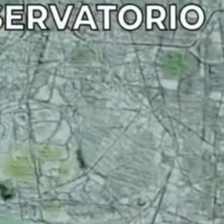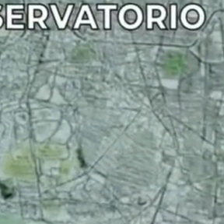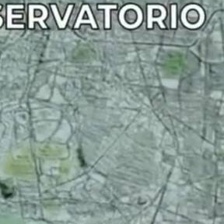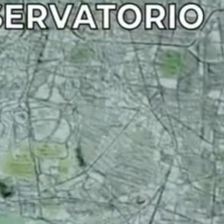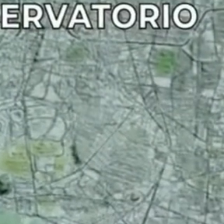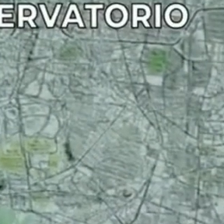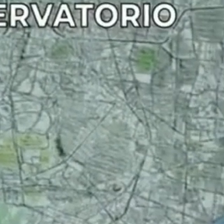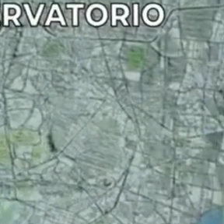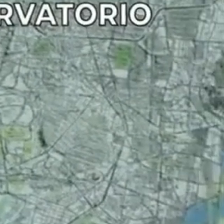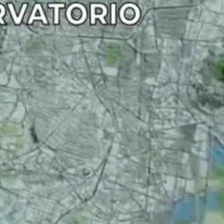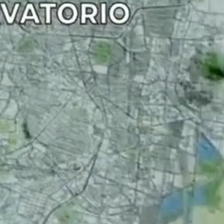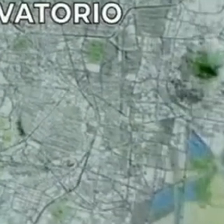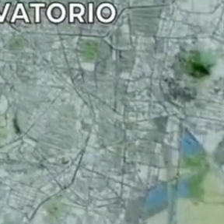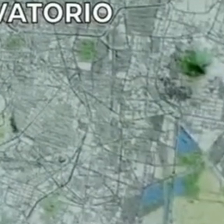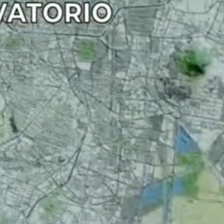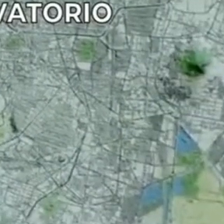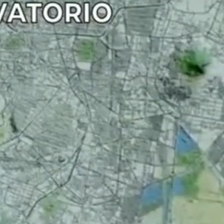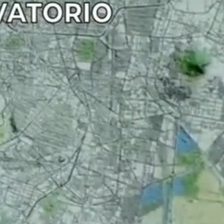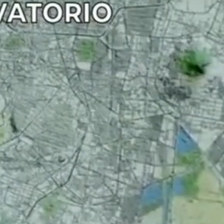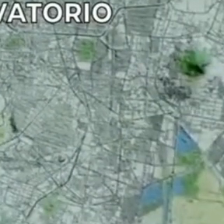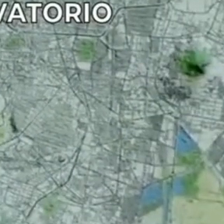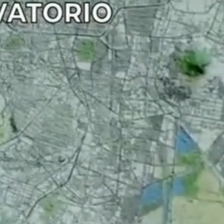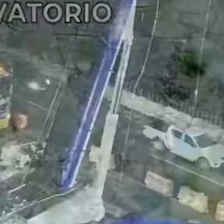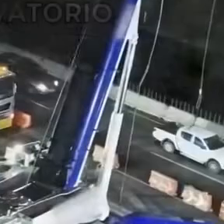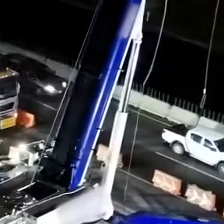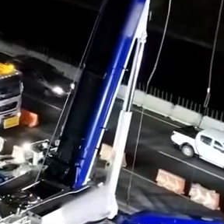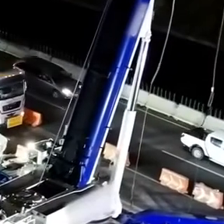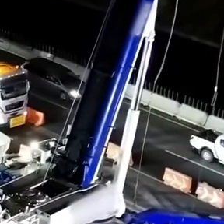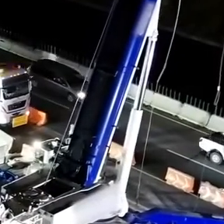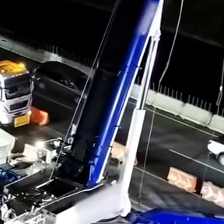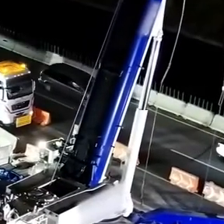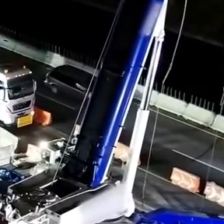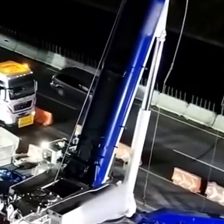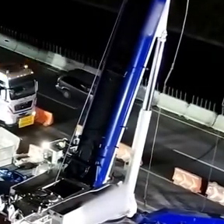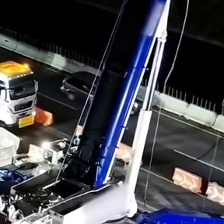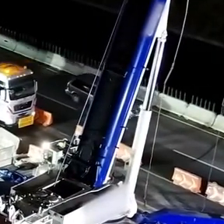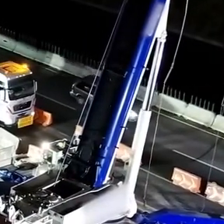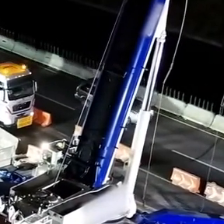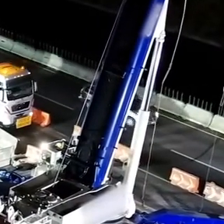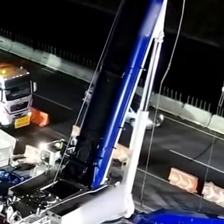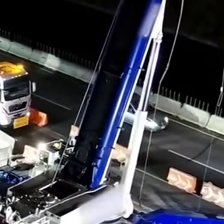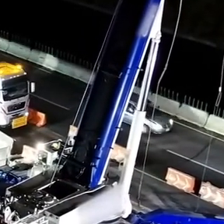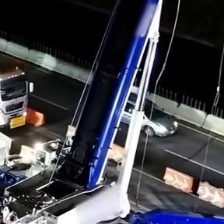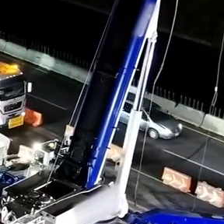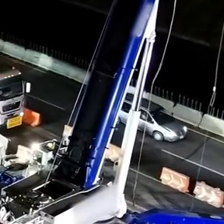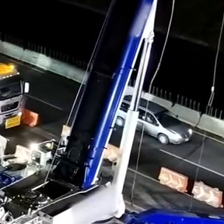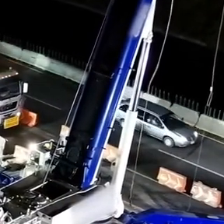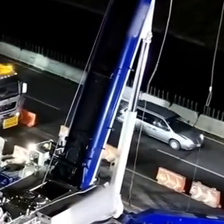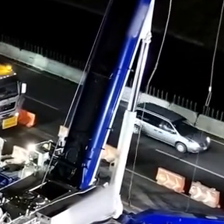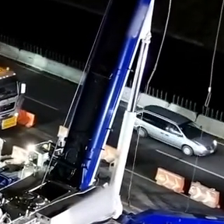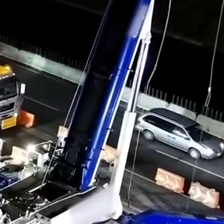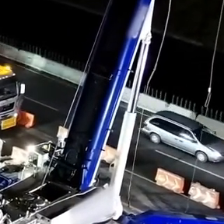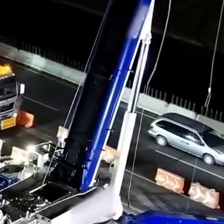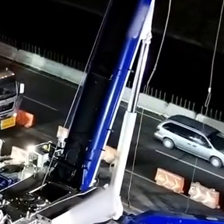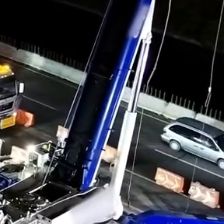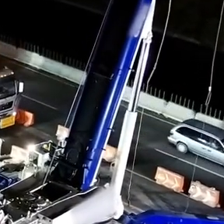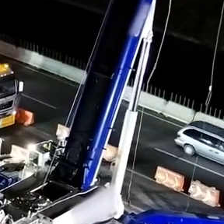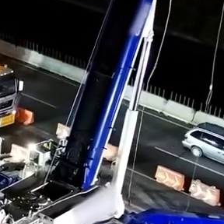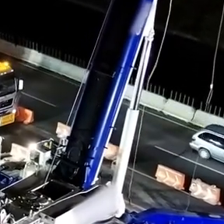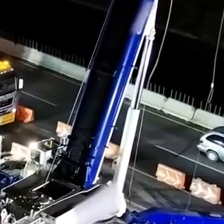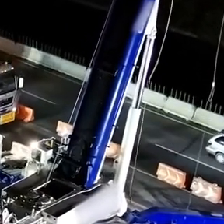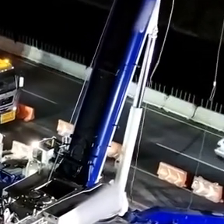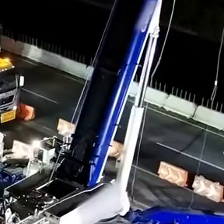Avance a la fecha 52.2%. Frente 2. Carretera Federal. Se inició el montaje de columnas